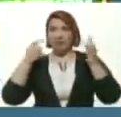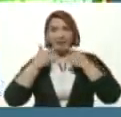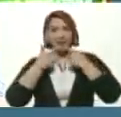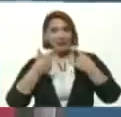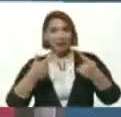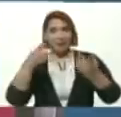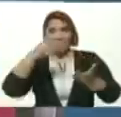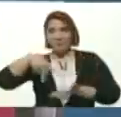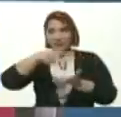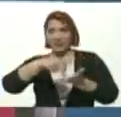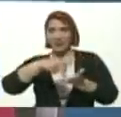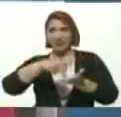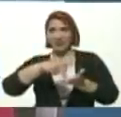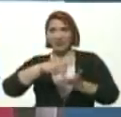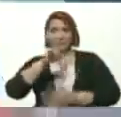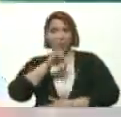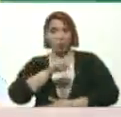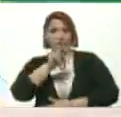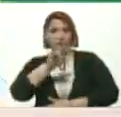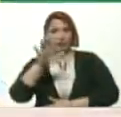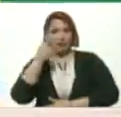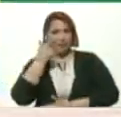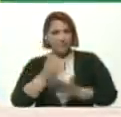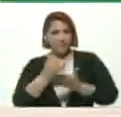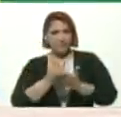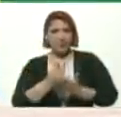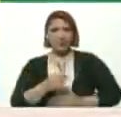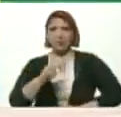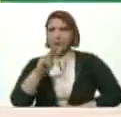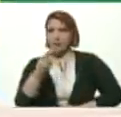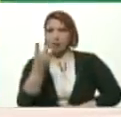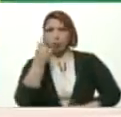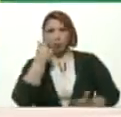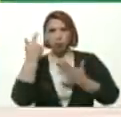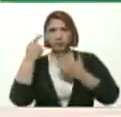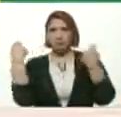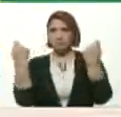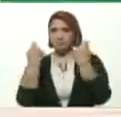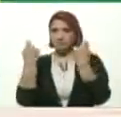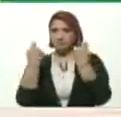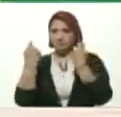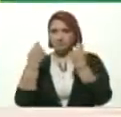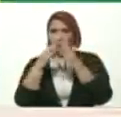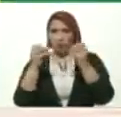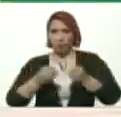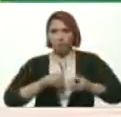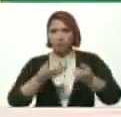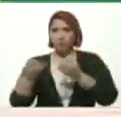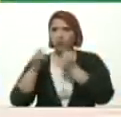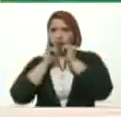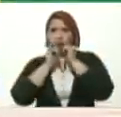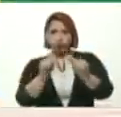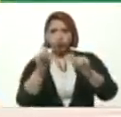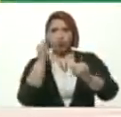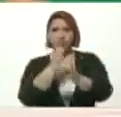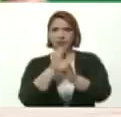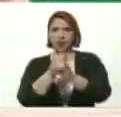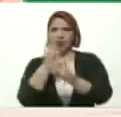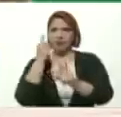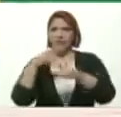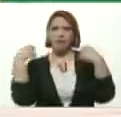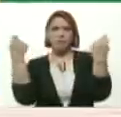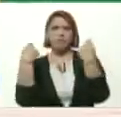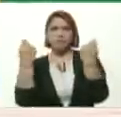Presente Lunes 25 Vamos a ver La segunda cuña Todas estas Se las vamos a regalar Por las redes Vamos a hacerla circular